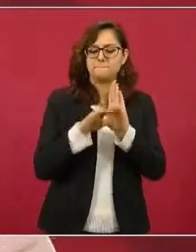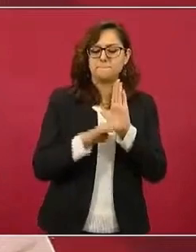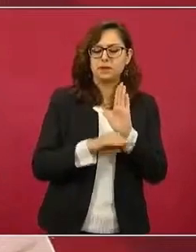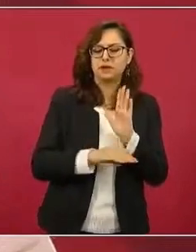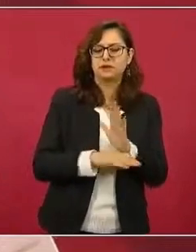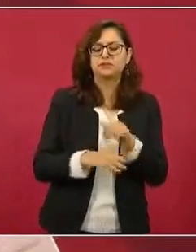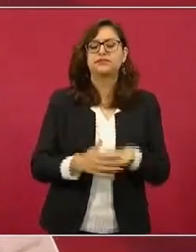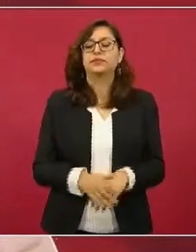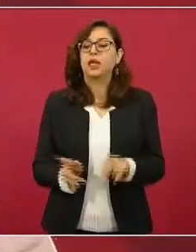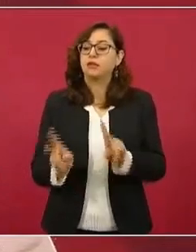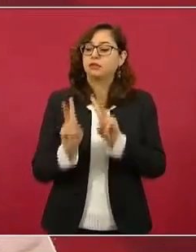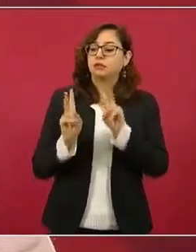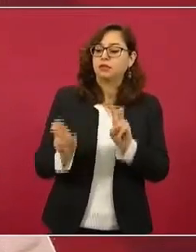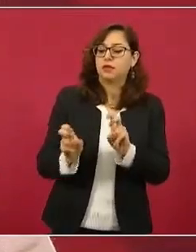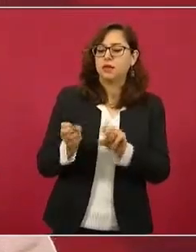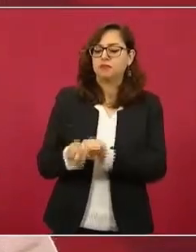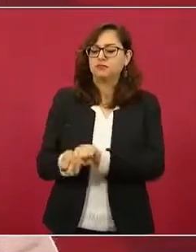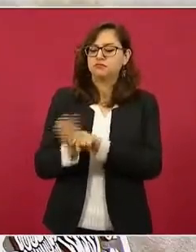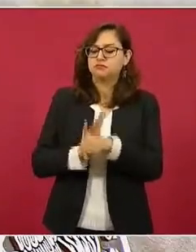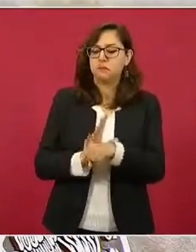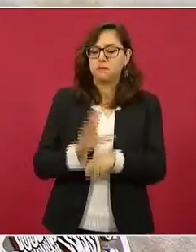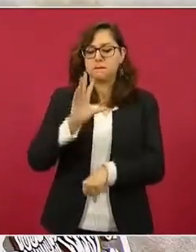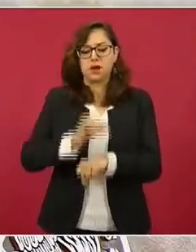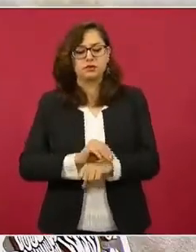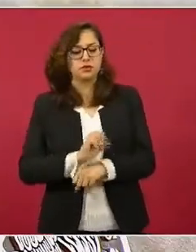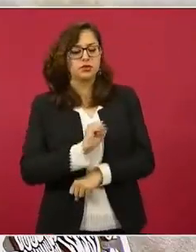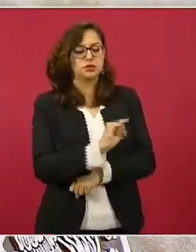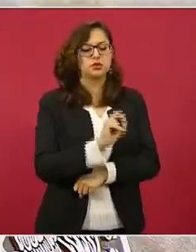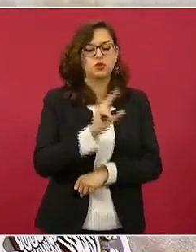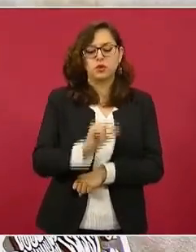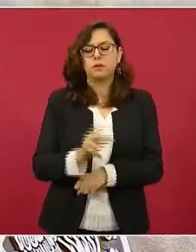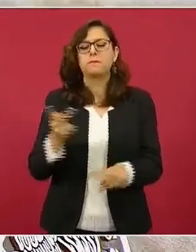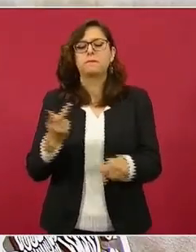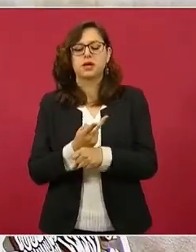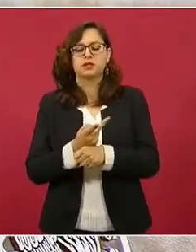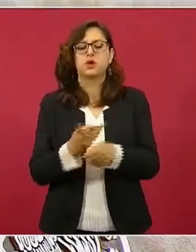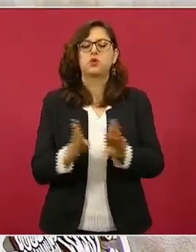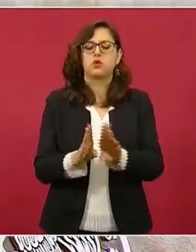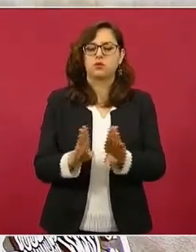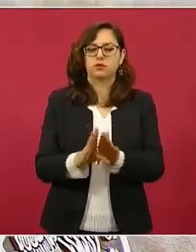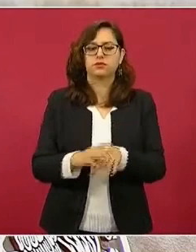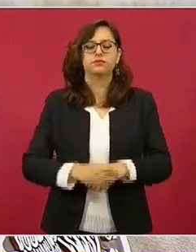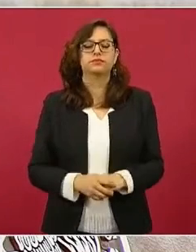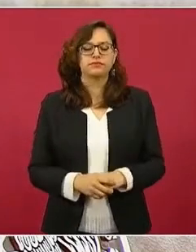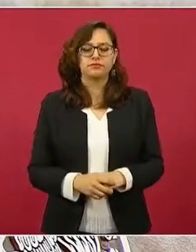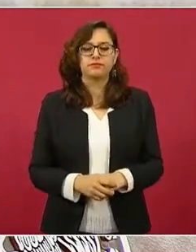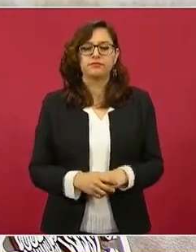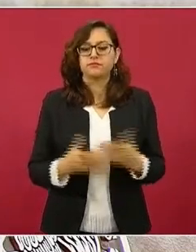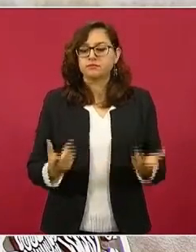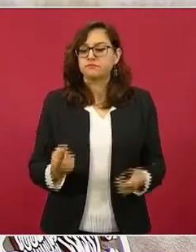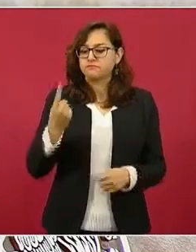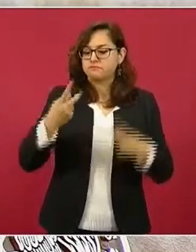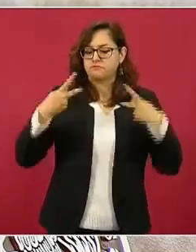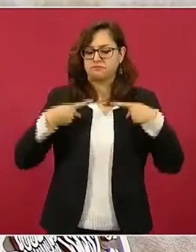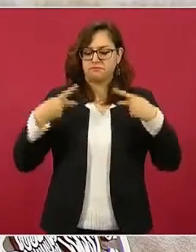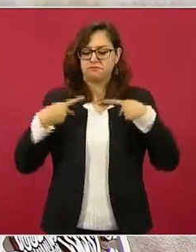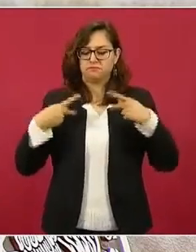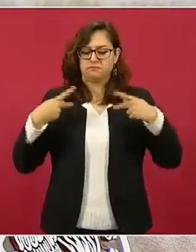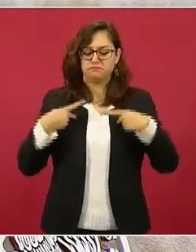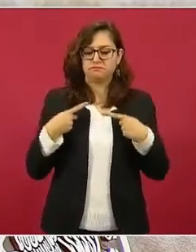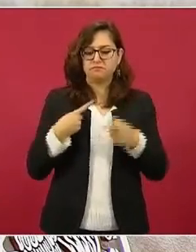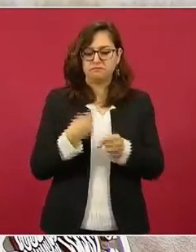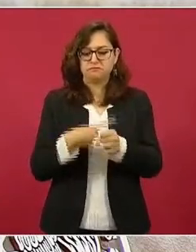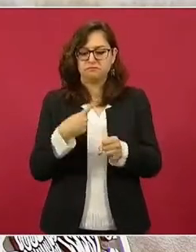COVID, cuando pasan los primeros siete días y si se continúa con